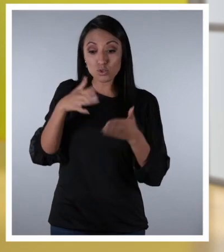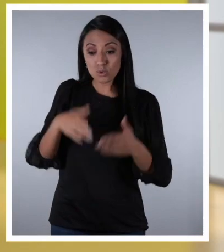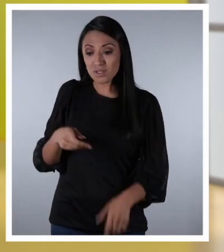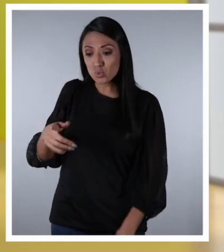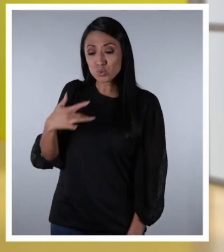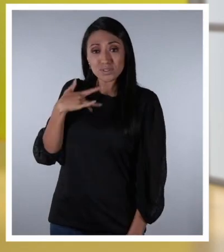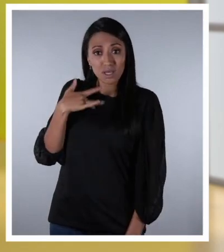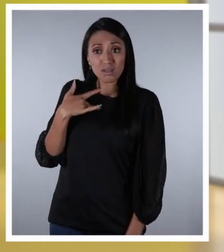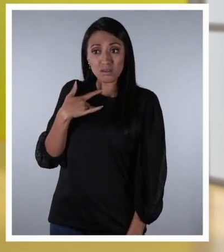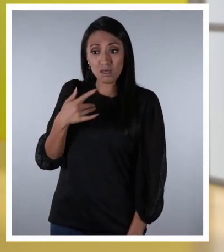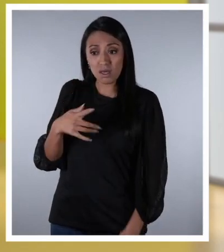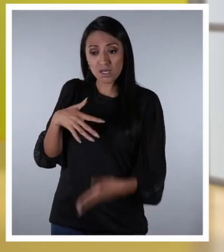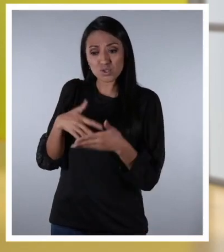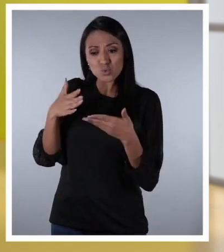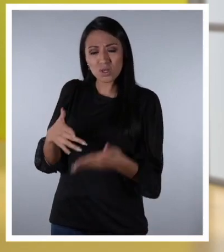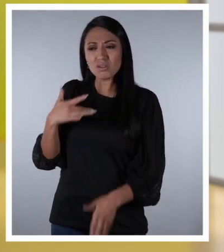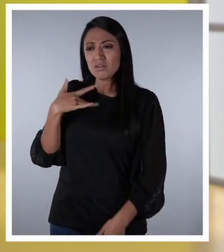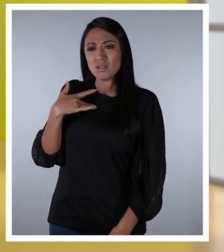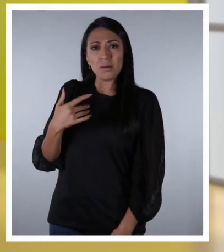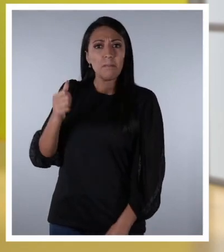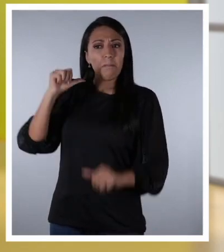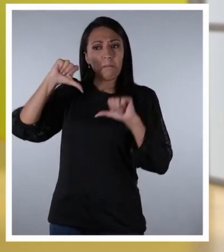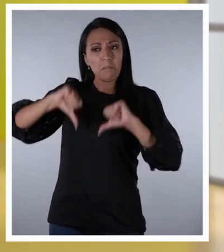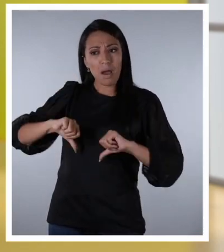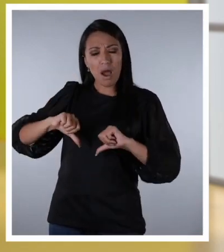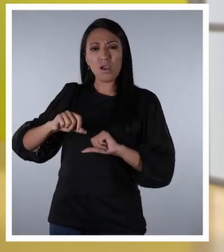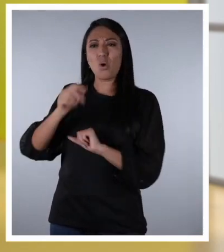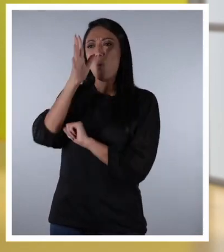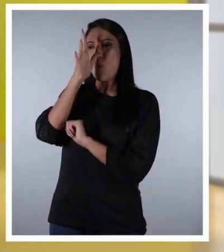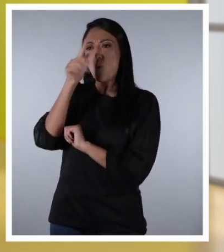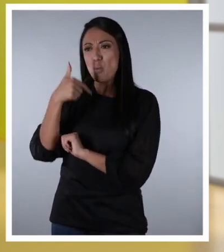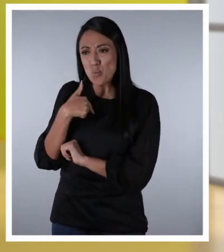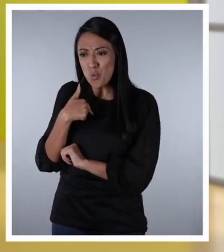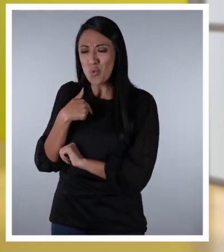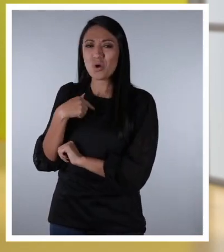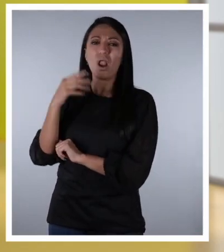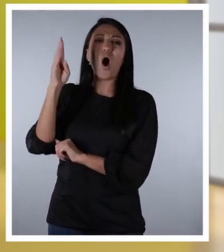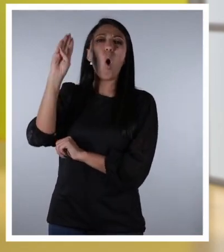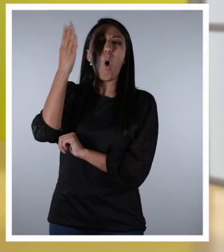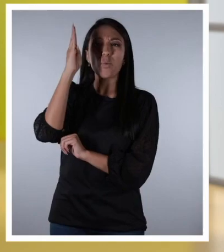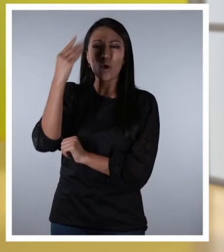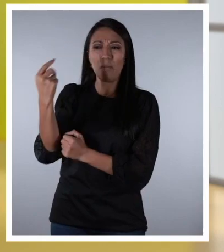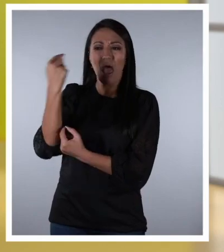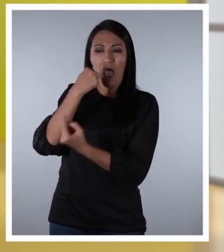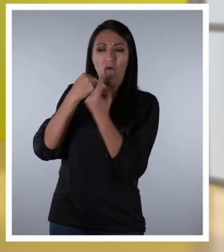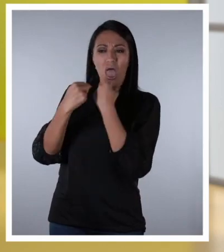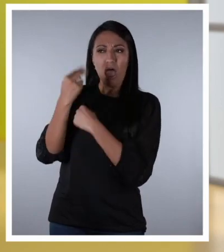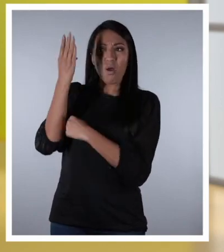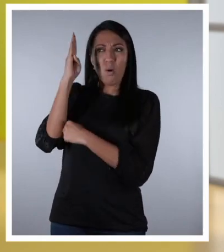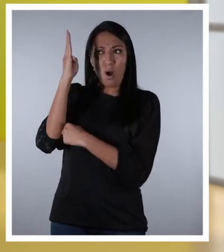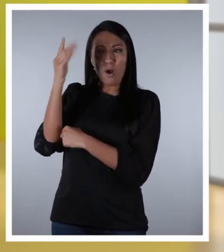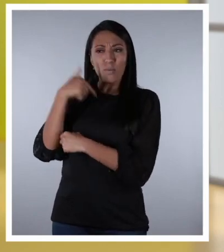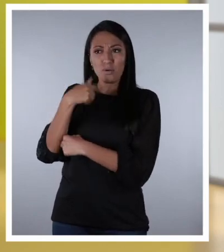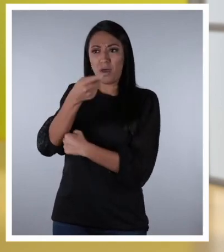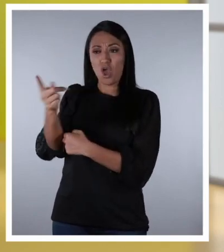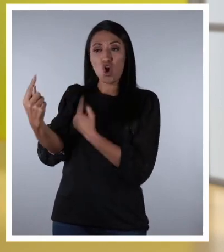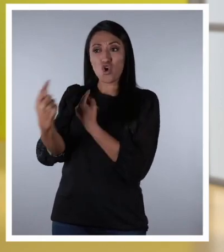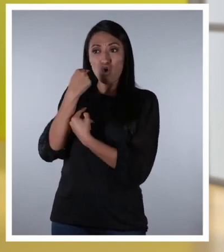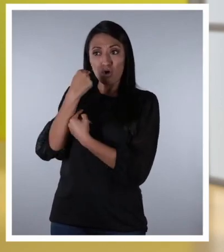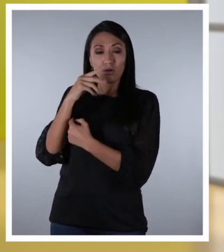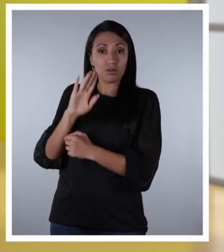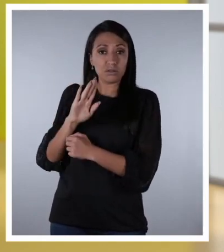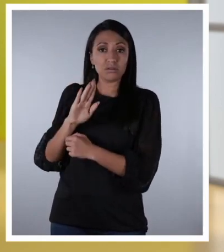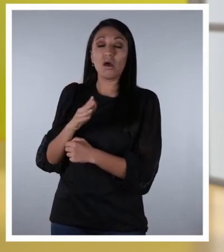Si tu estudiante se siente afectado o afectada por burlas o bromas malintencionadas